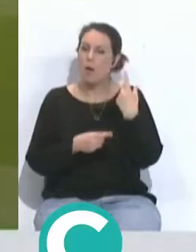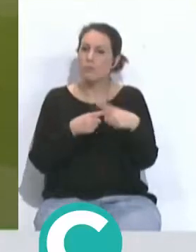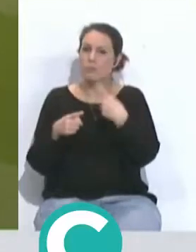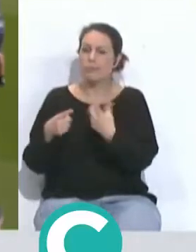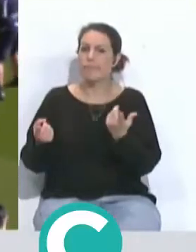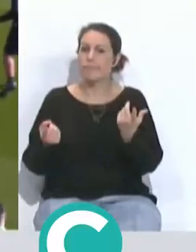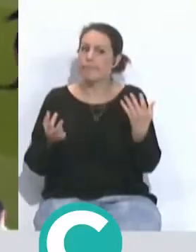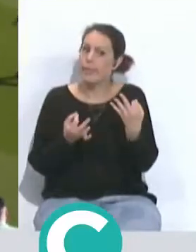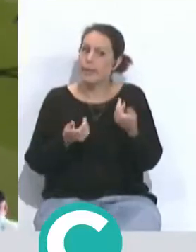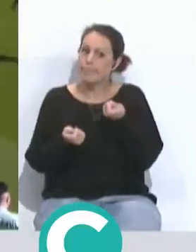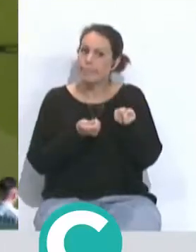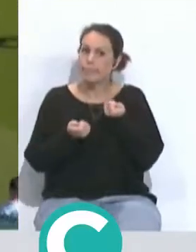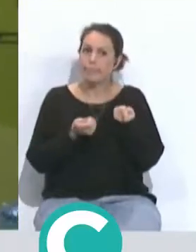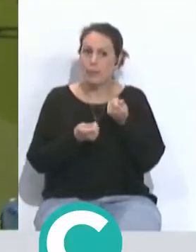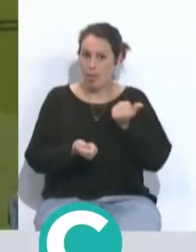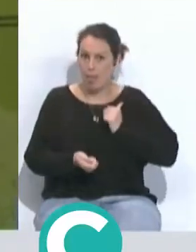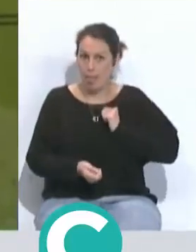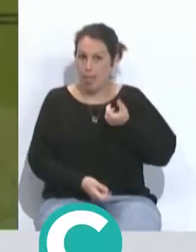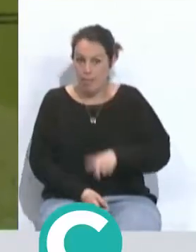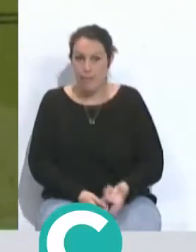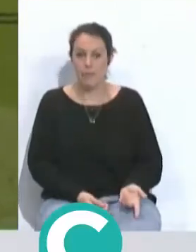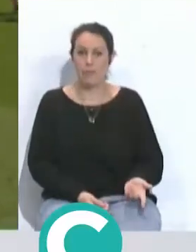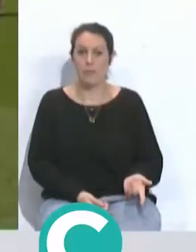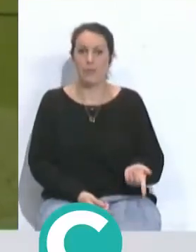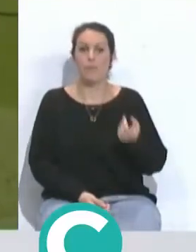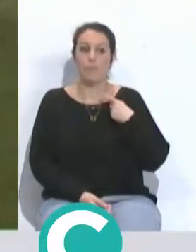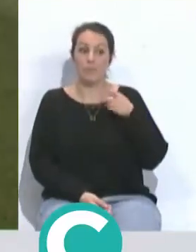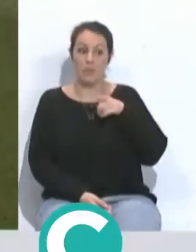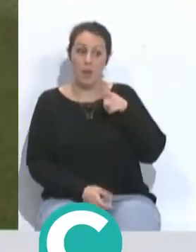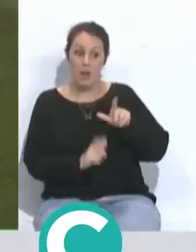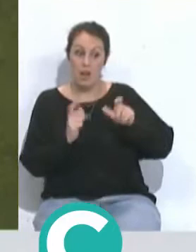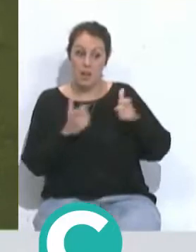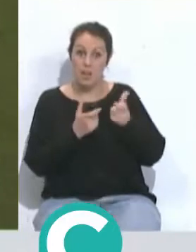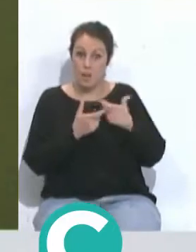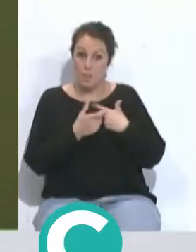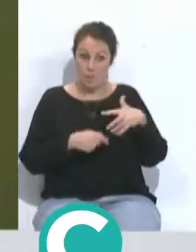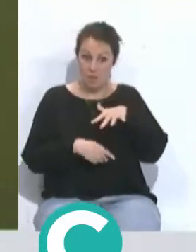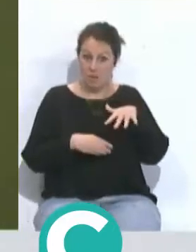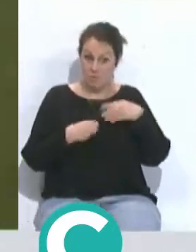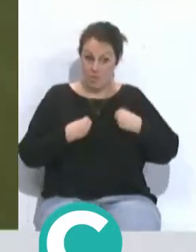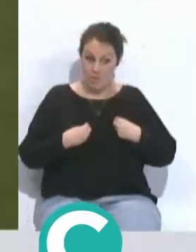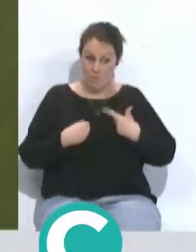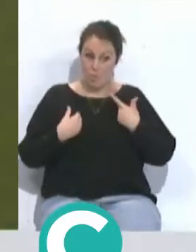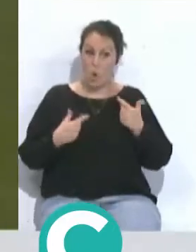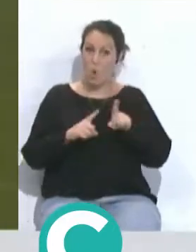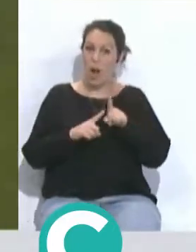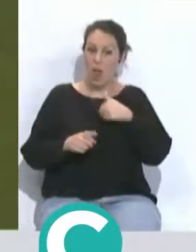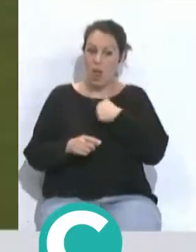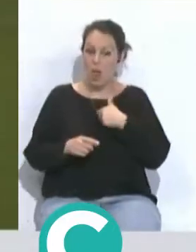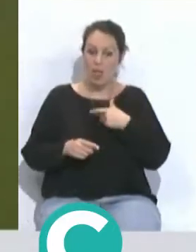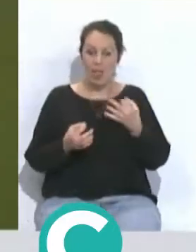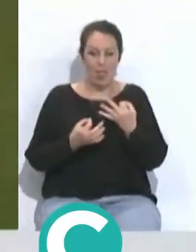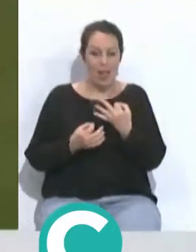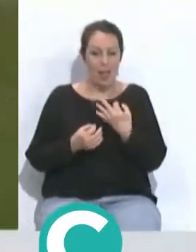cosas hay que medirlas y hay que aprovecharlas. Y más que tú, eres el equipo que juega en casa y tienes que tener esas pequeñas ventajas sobre el